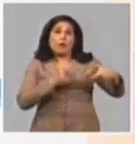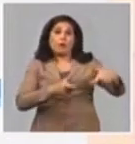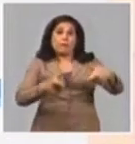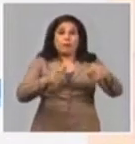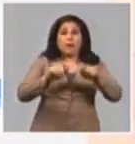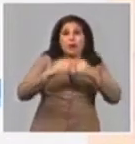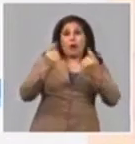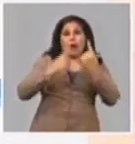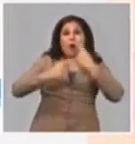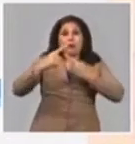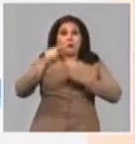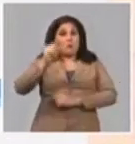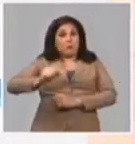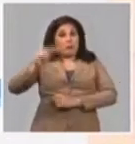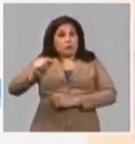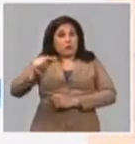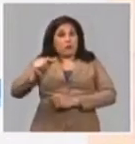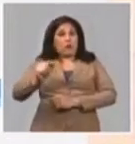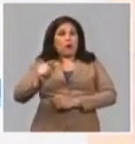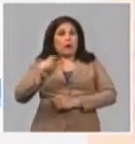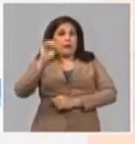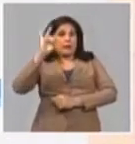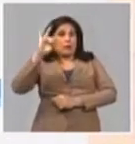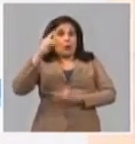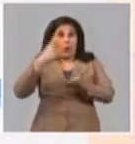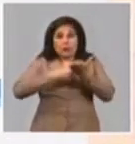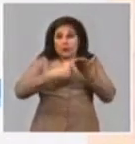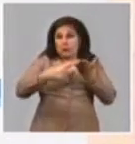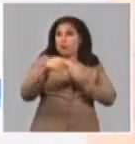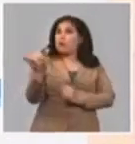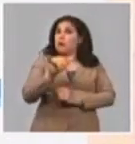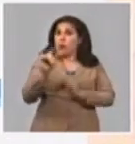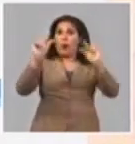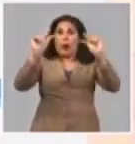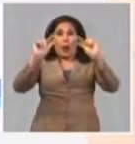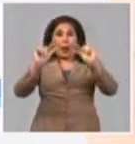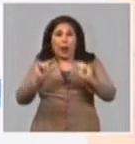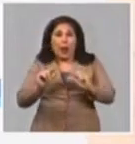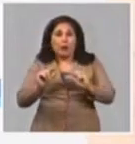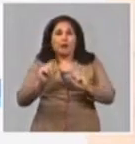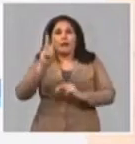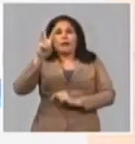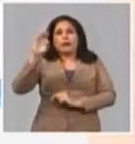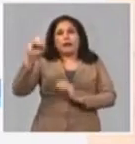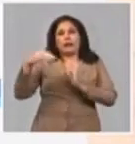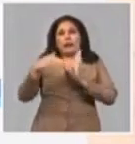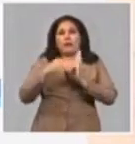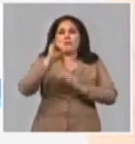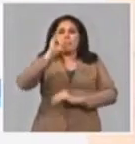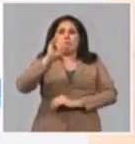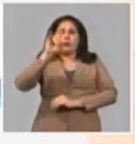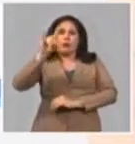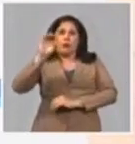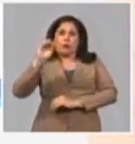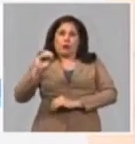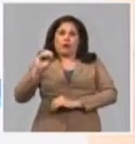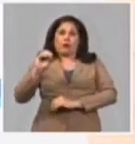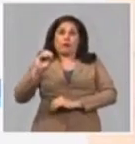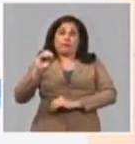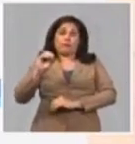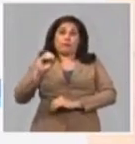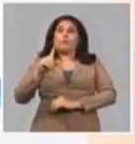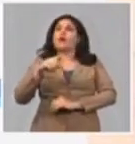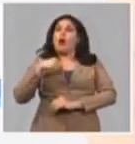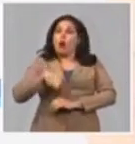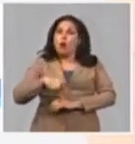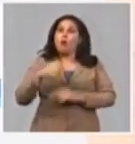Los habitantes con ciclos de más de 7 días disminuyen en 30 mil 690. O sea, se está haciendo